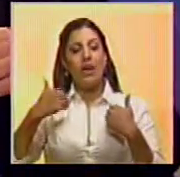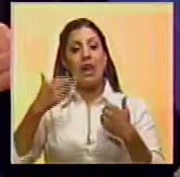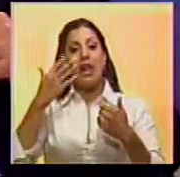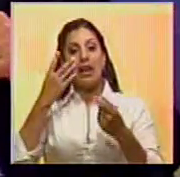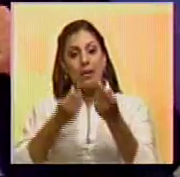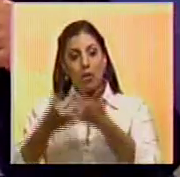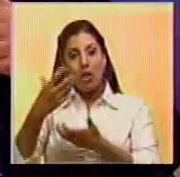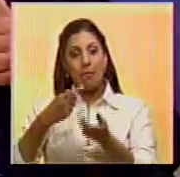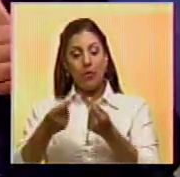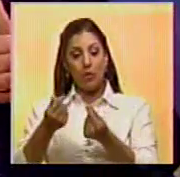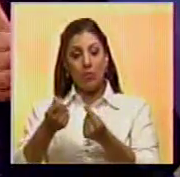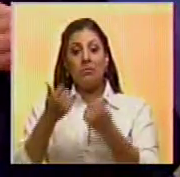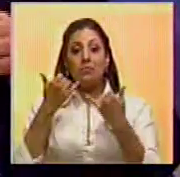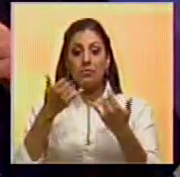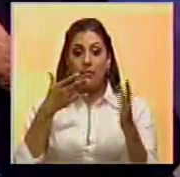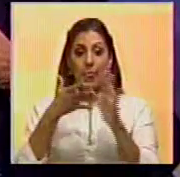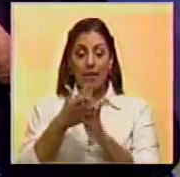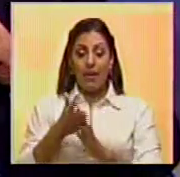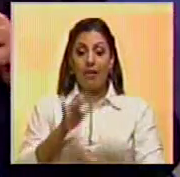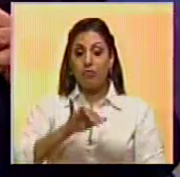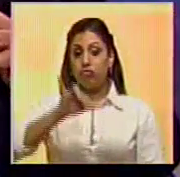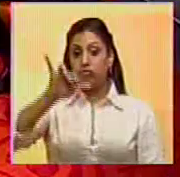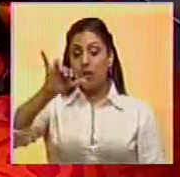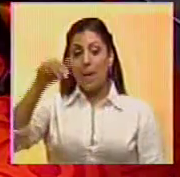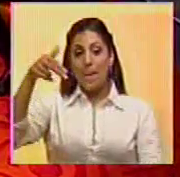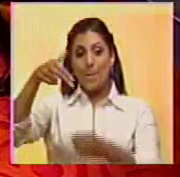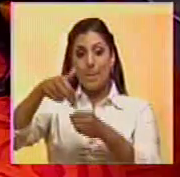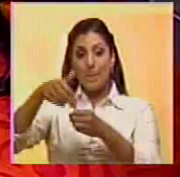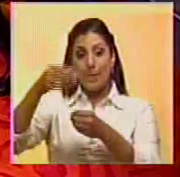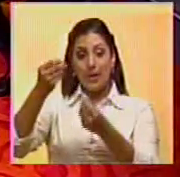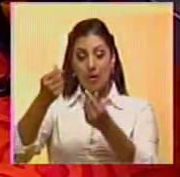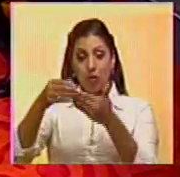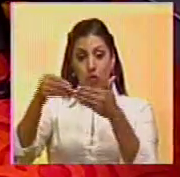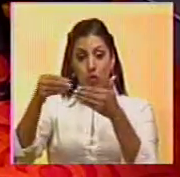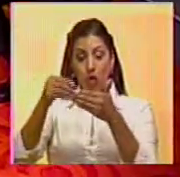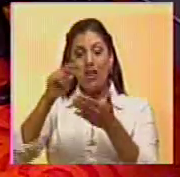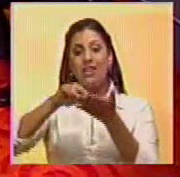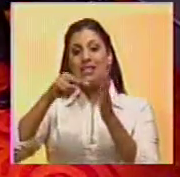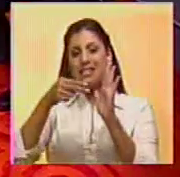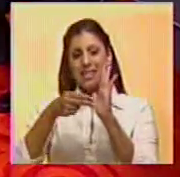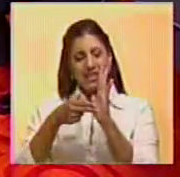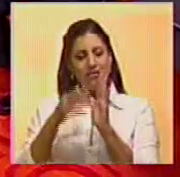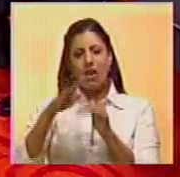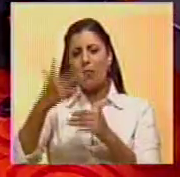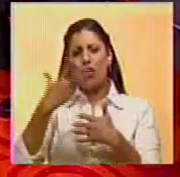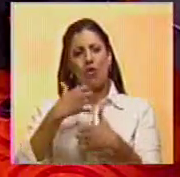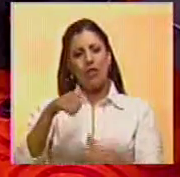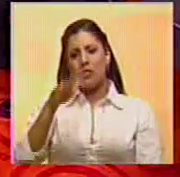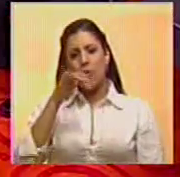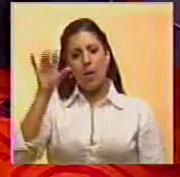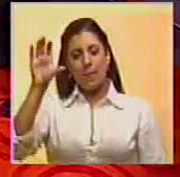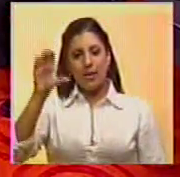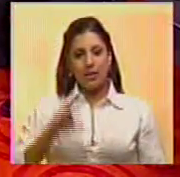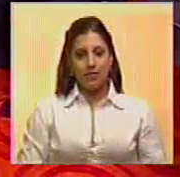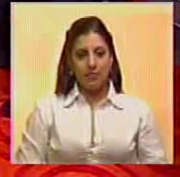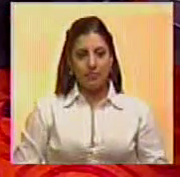crisis económica. Aveledo señaló que el aumento en el precio del dólar paralelo se debe a la desconfianza que se tiene en el país.